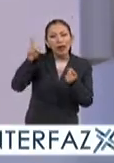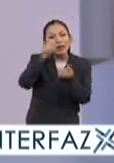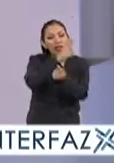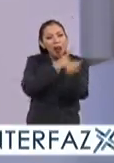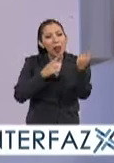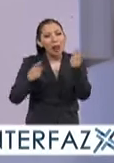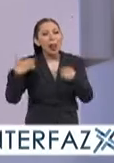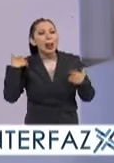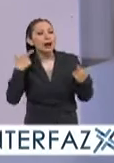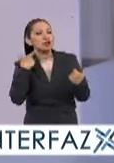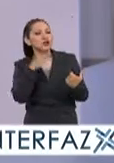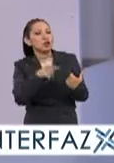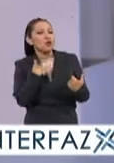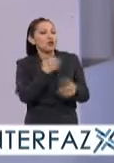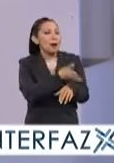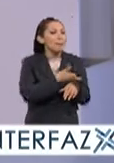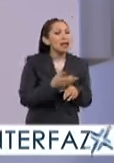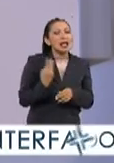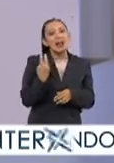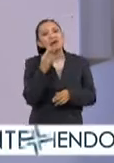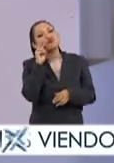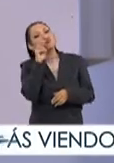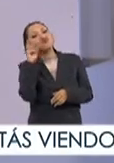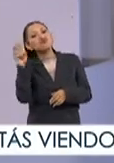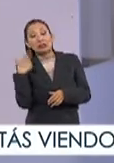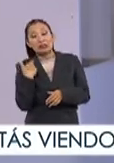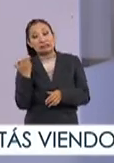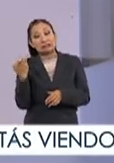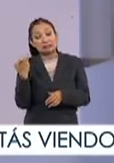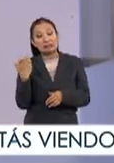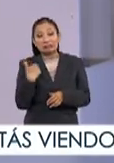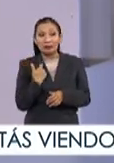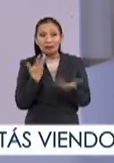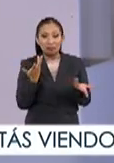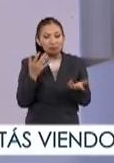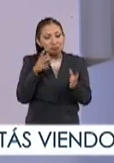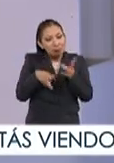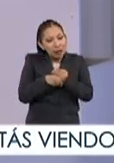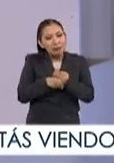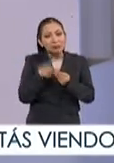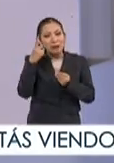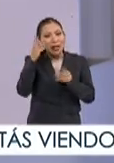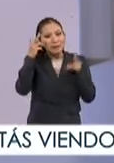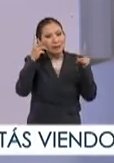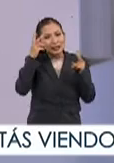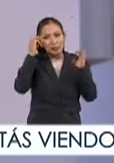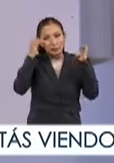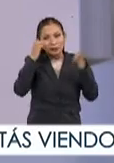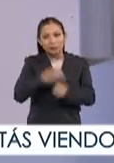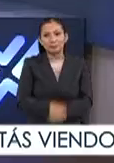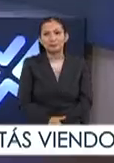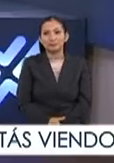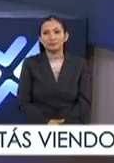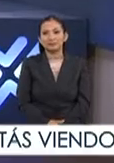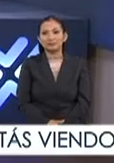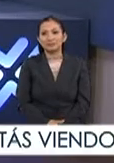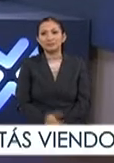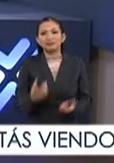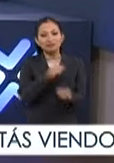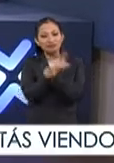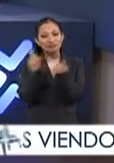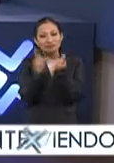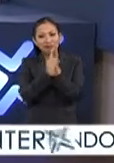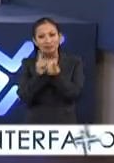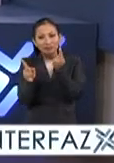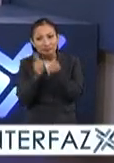paseando con sus familias entonces eso también pues es un toque plus para poder visitar la exposición convivir